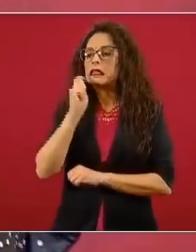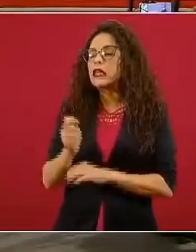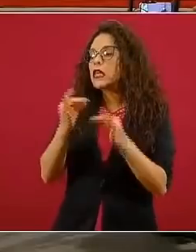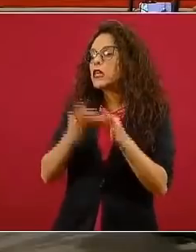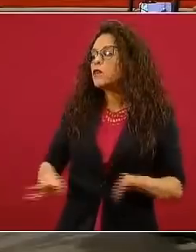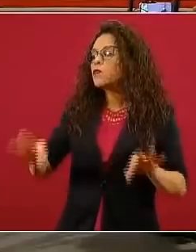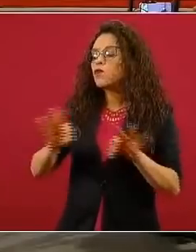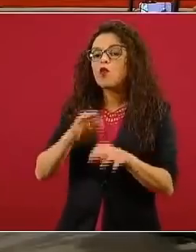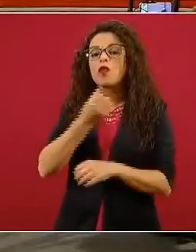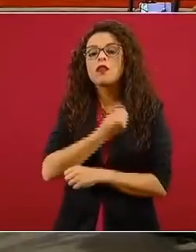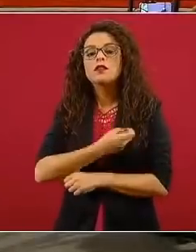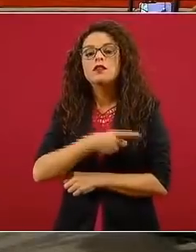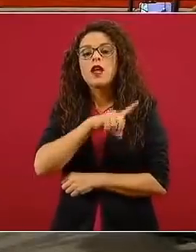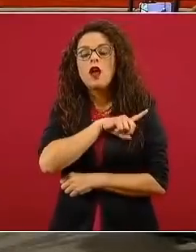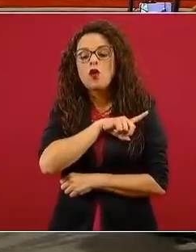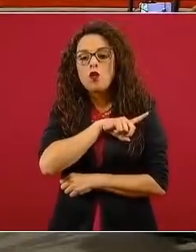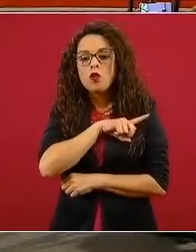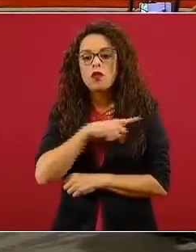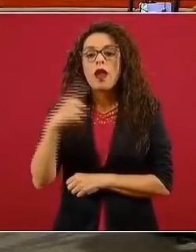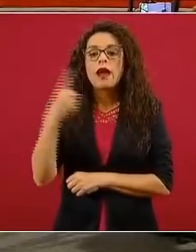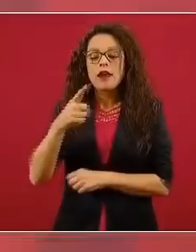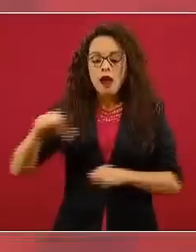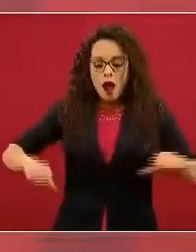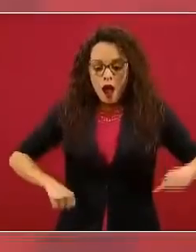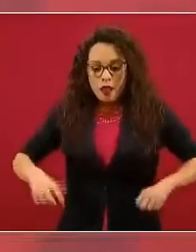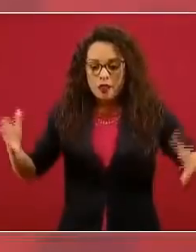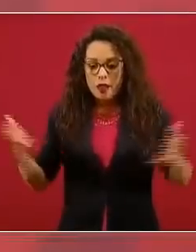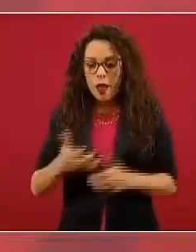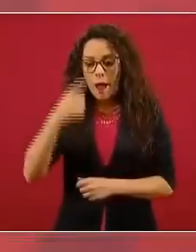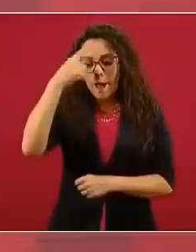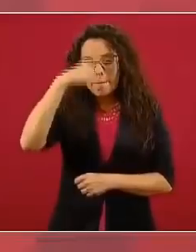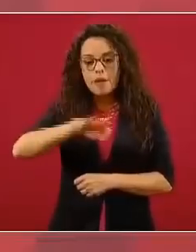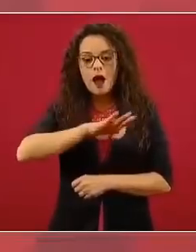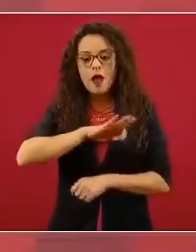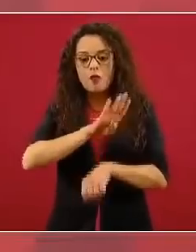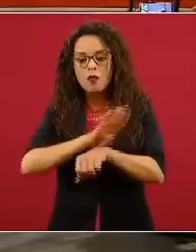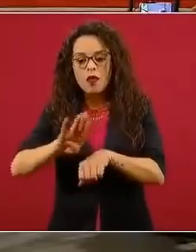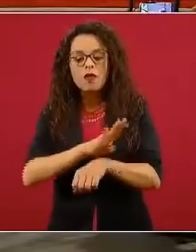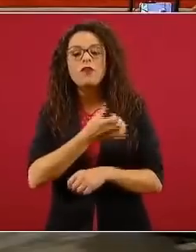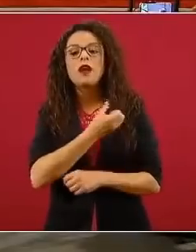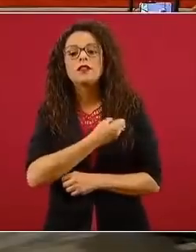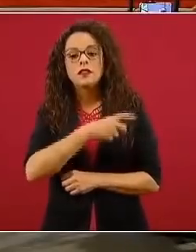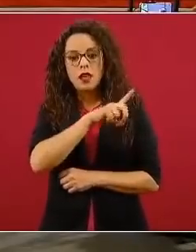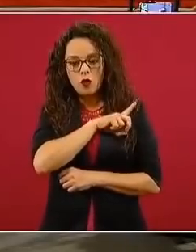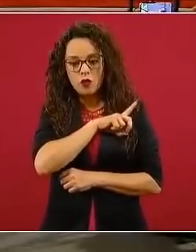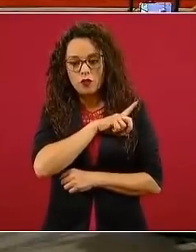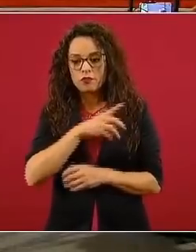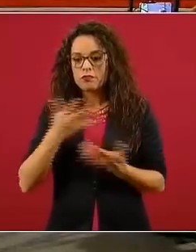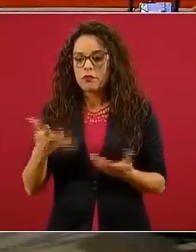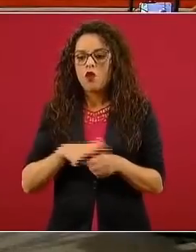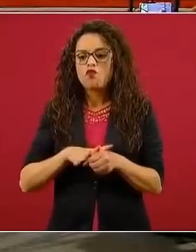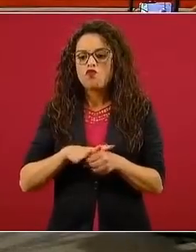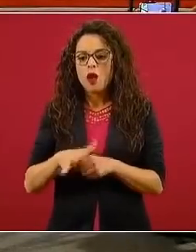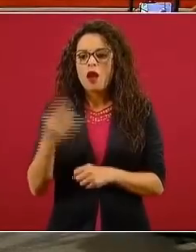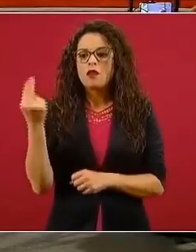favorecen la salud. El siguiente objetivo, su palabra clave tiene que ser para el cuidado de sí y de los